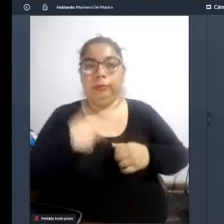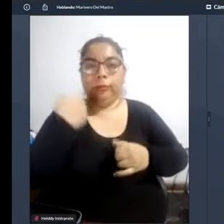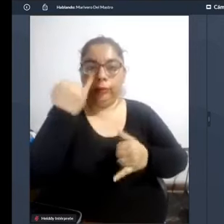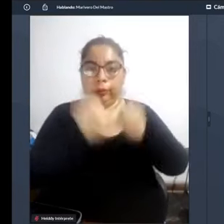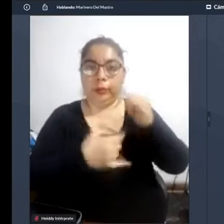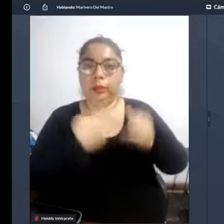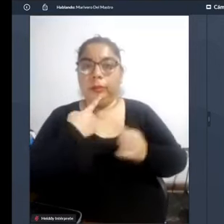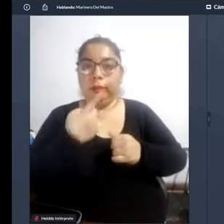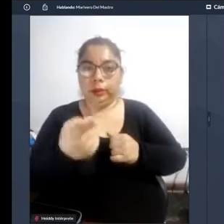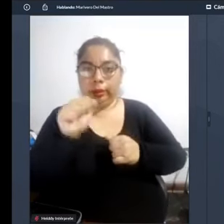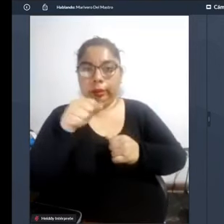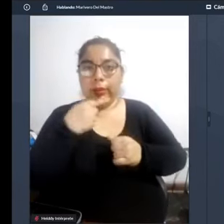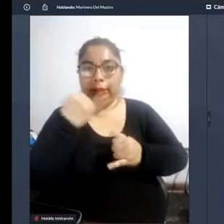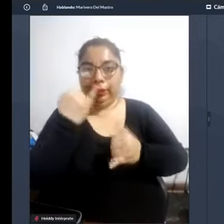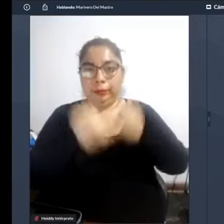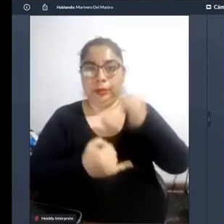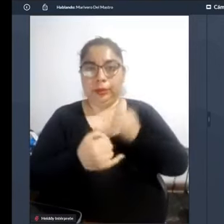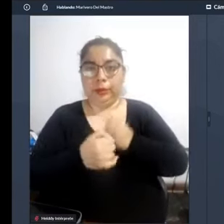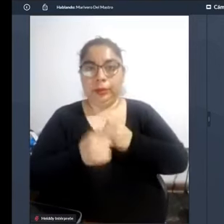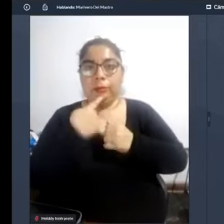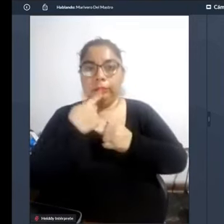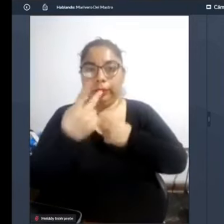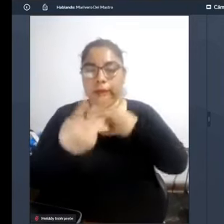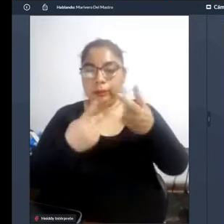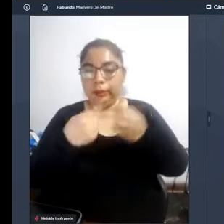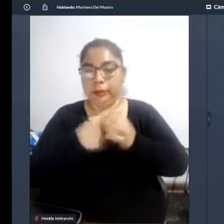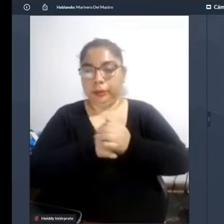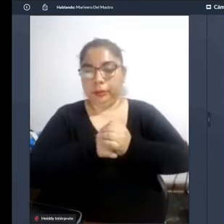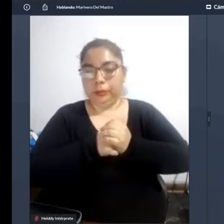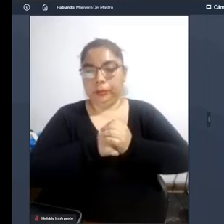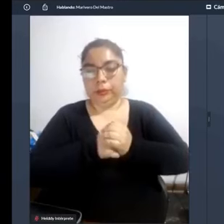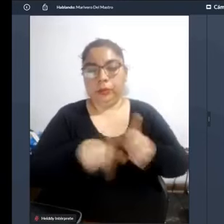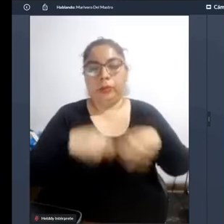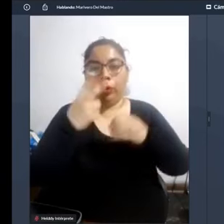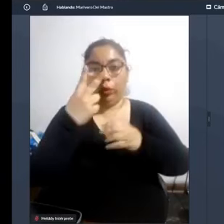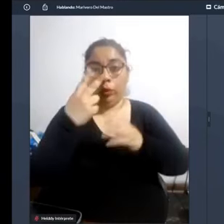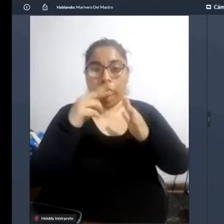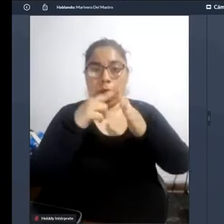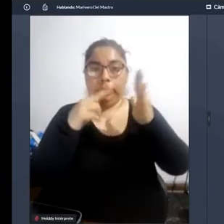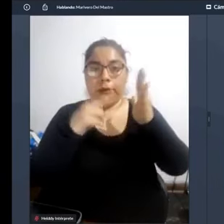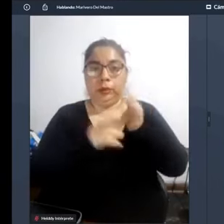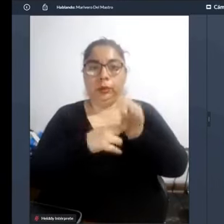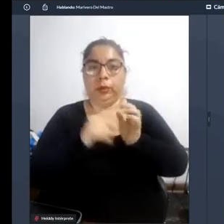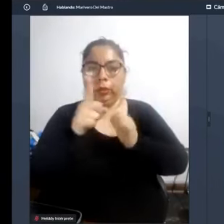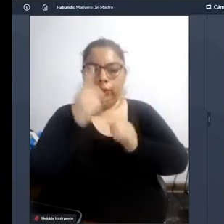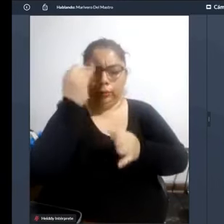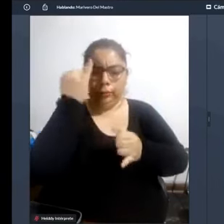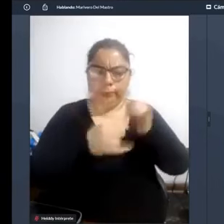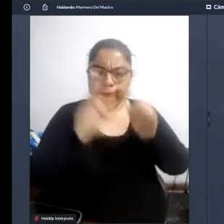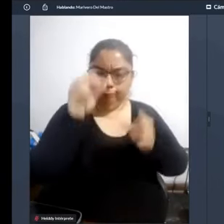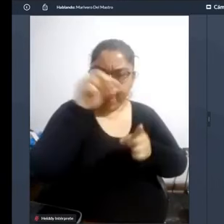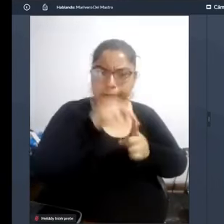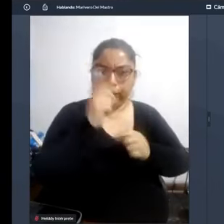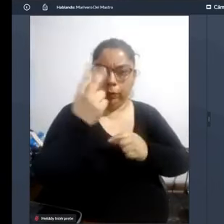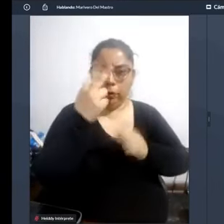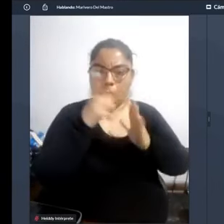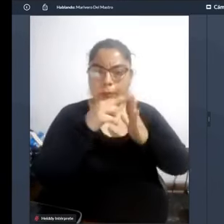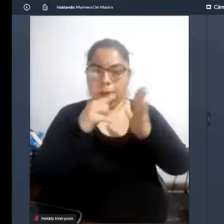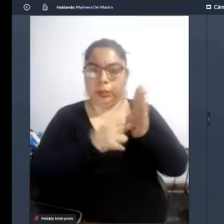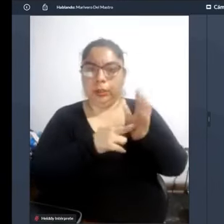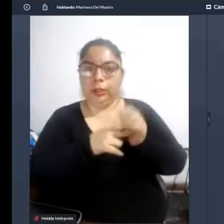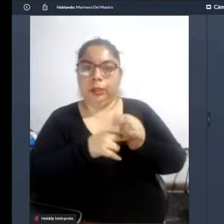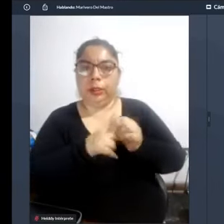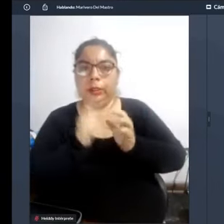ahora sí finalmente enfatizar en que actualmente tenemos dos proyectos en algo concreto actualmente tenemos dos proyectos que es